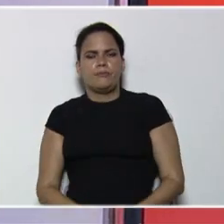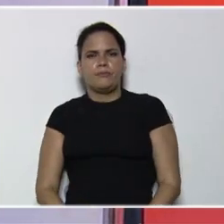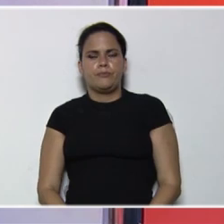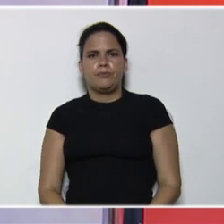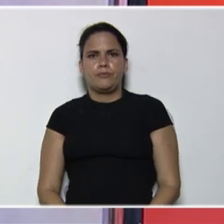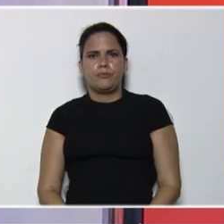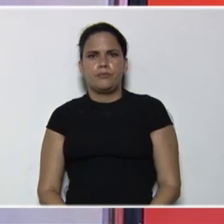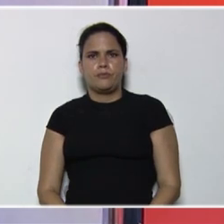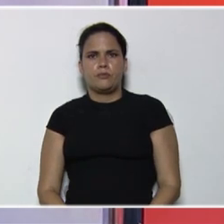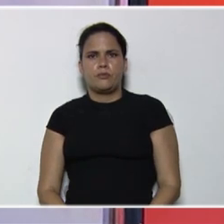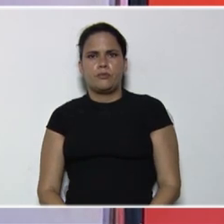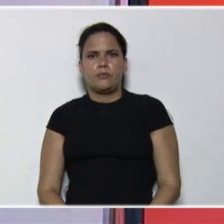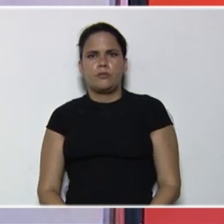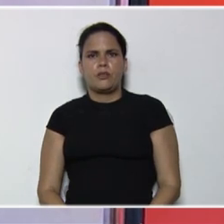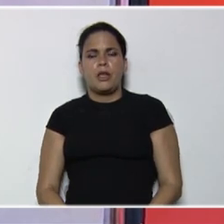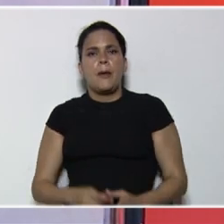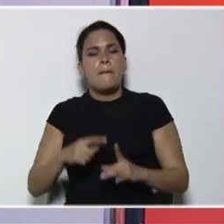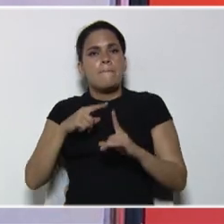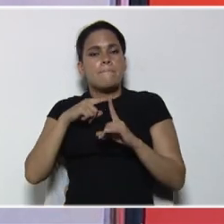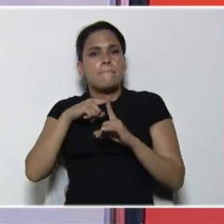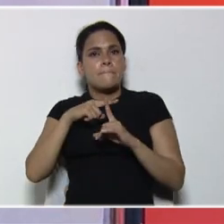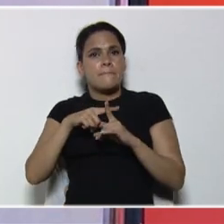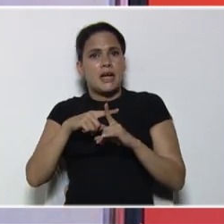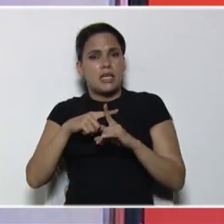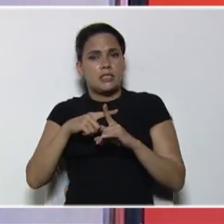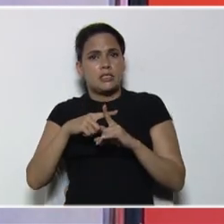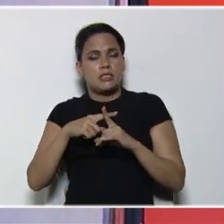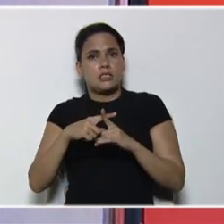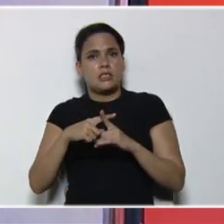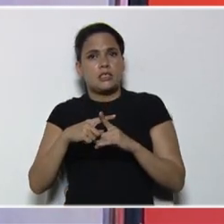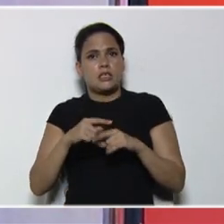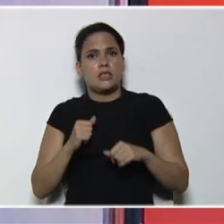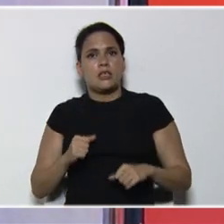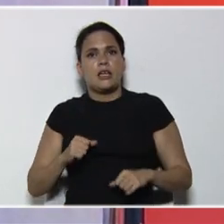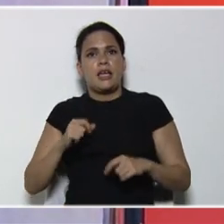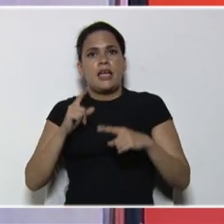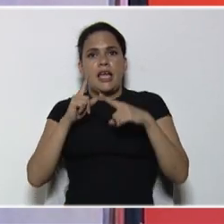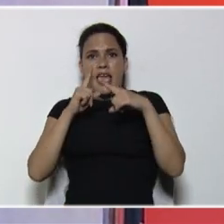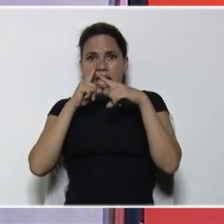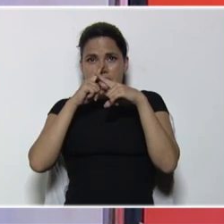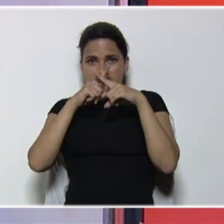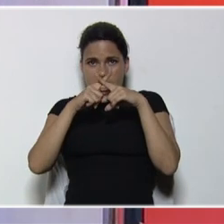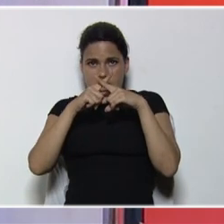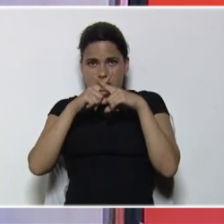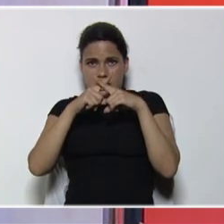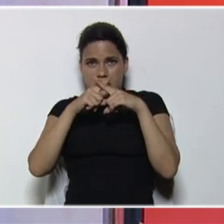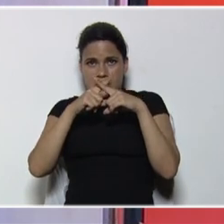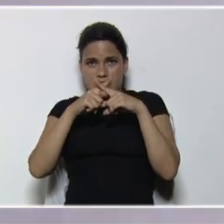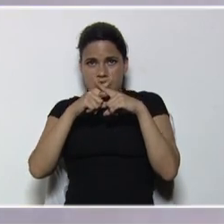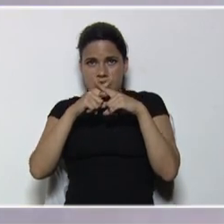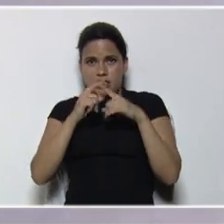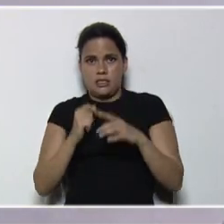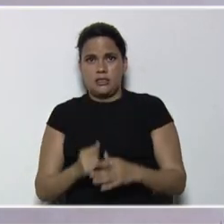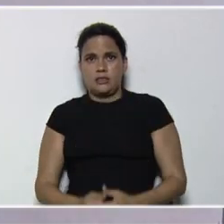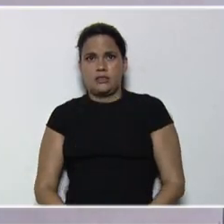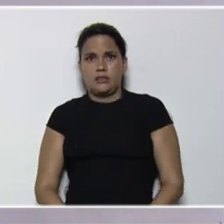más, x, recordemos, que x es 10, por x, por 10,